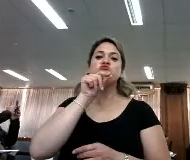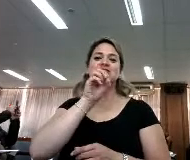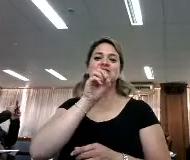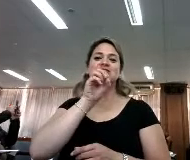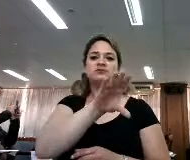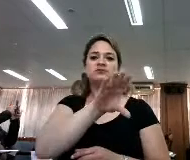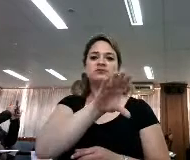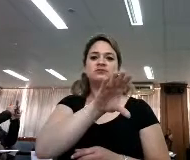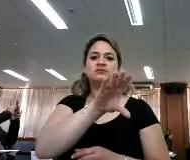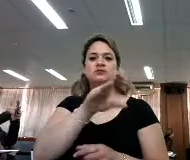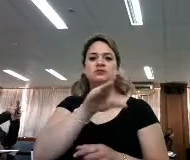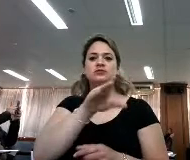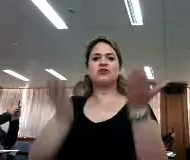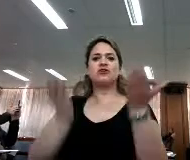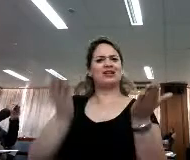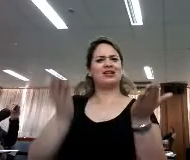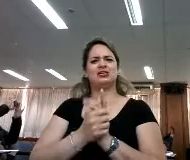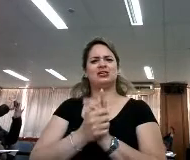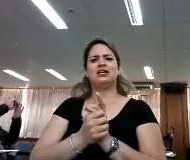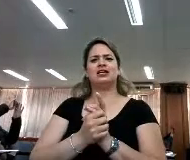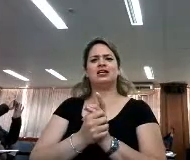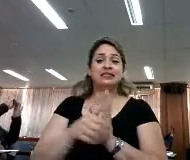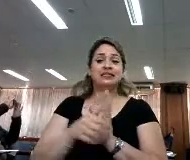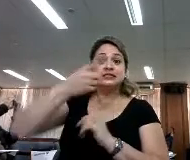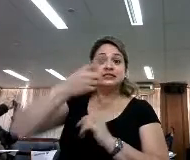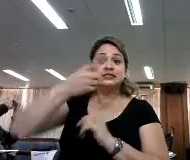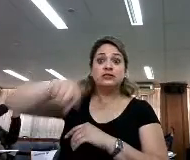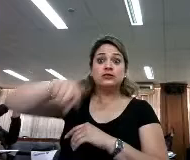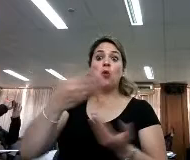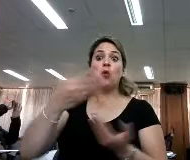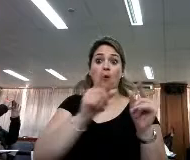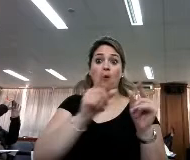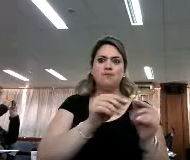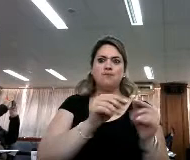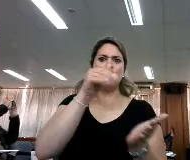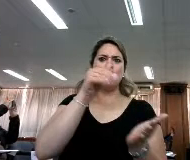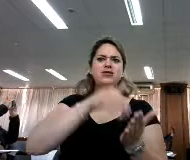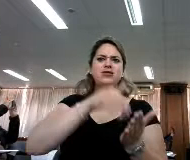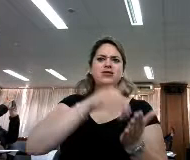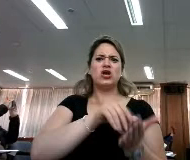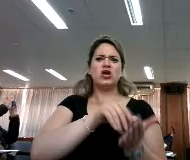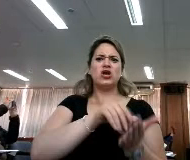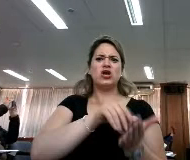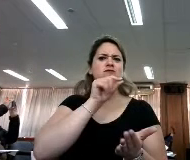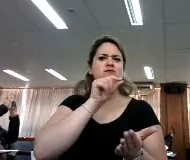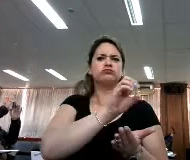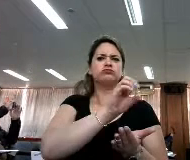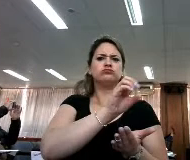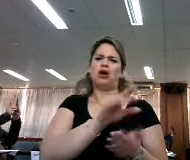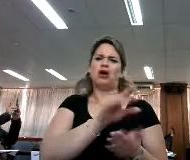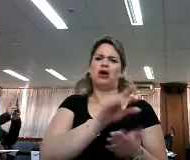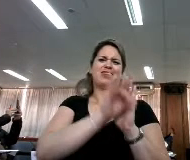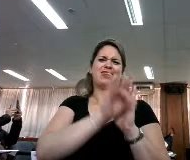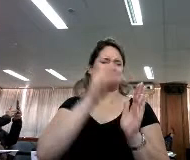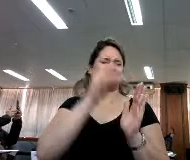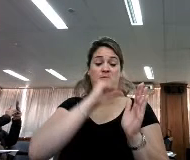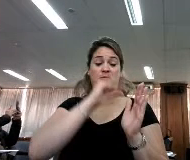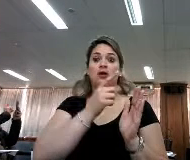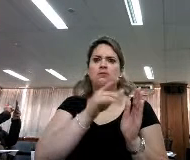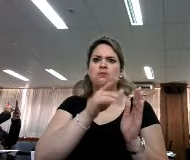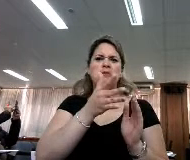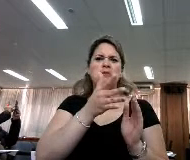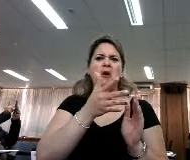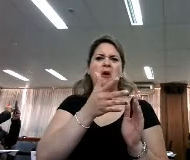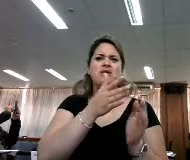la analogía, si nosotros pudiéramos transportar todos esos millones de tuits que ahorita no recuerdo el dato, se podrían, creo que